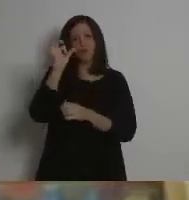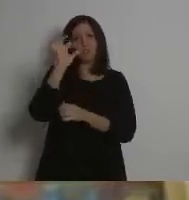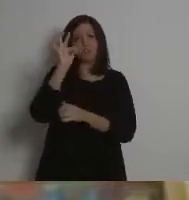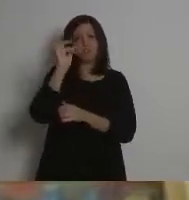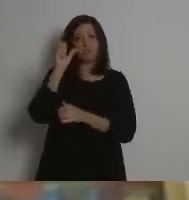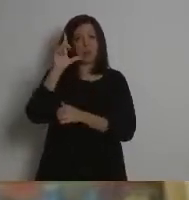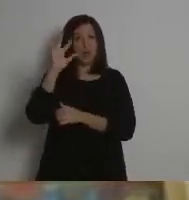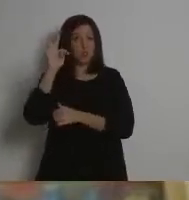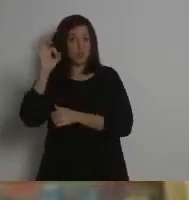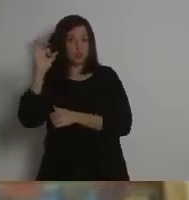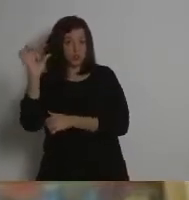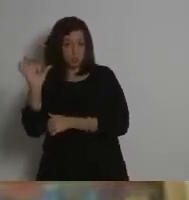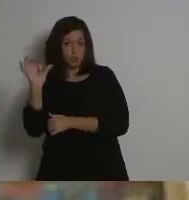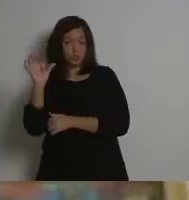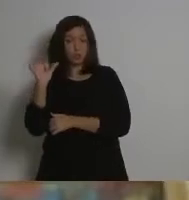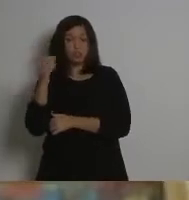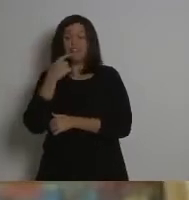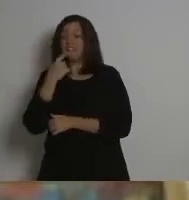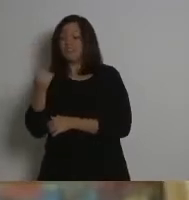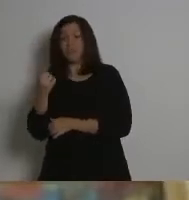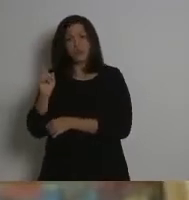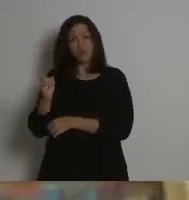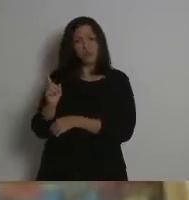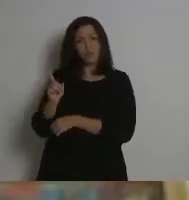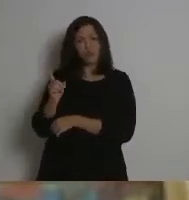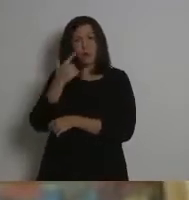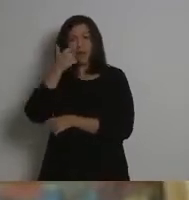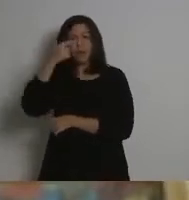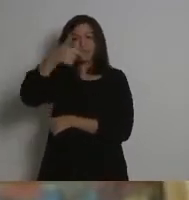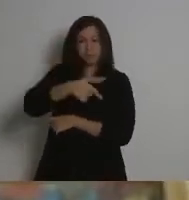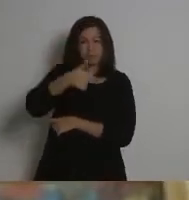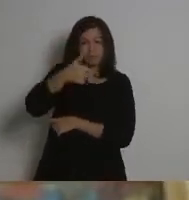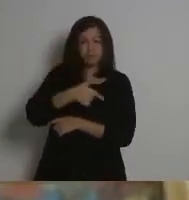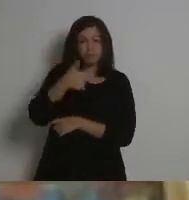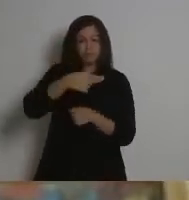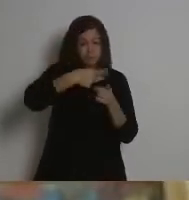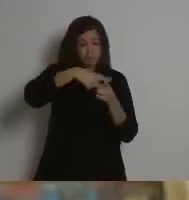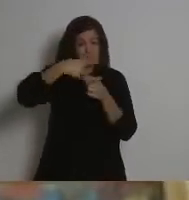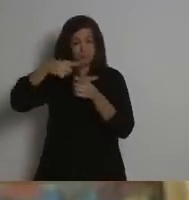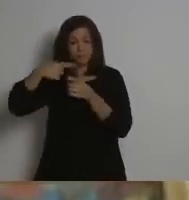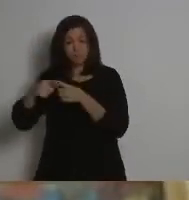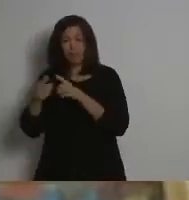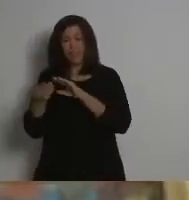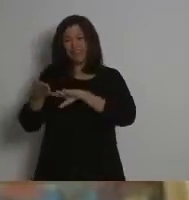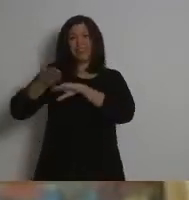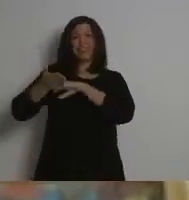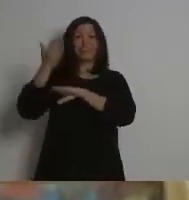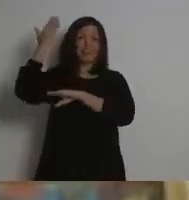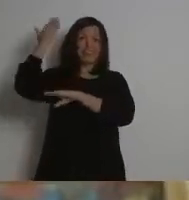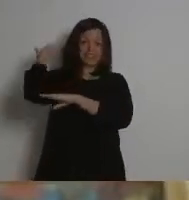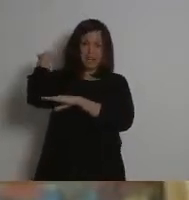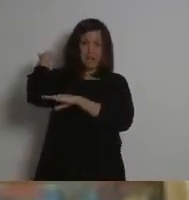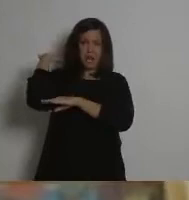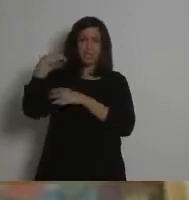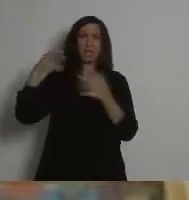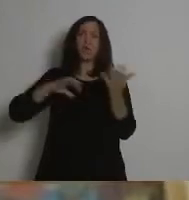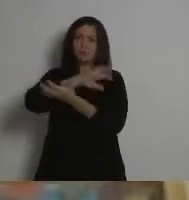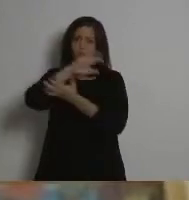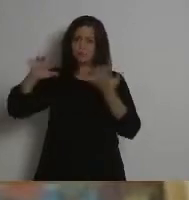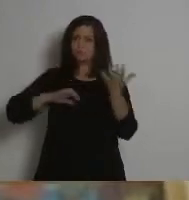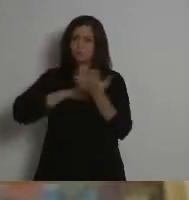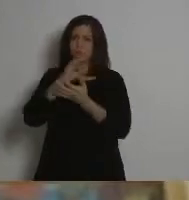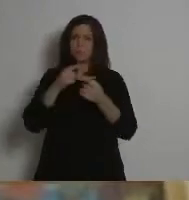momento, tampoco se nos dijo que detrás de ese petróleo, detrás de esos fosfatos, habían verdaderos conflictos internacionales,